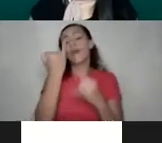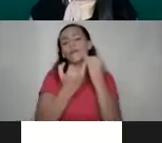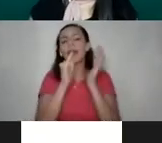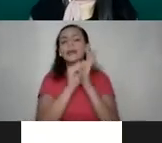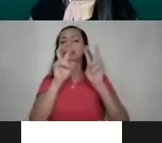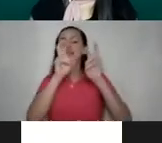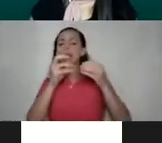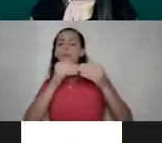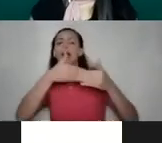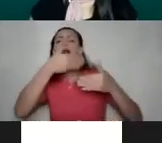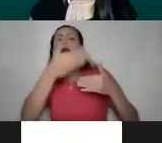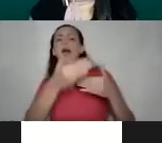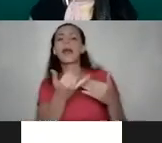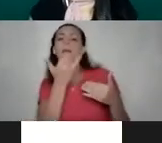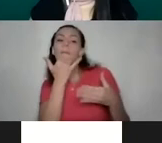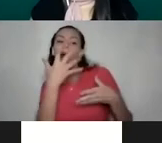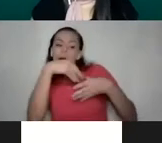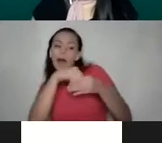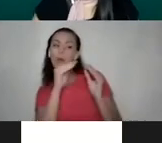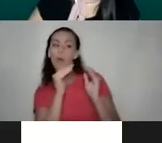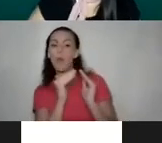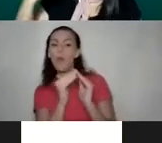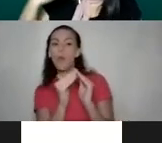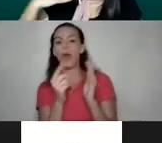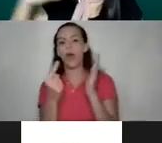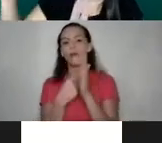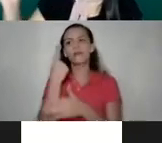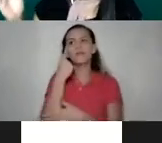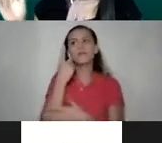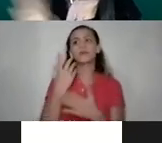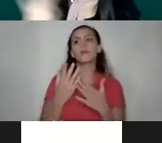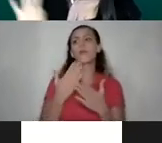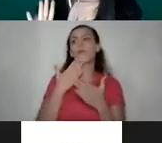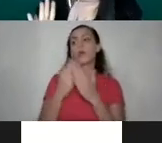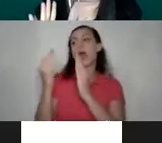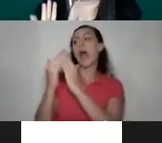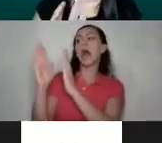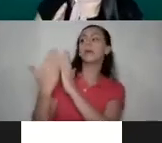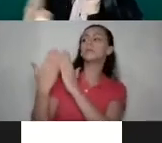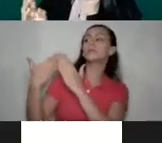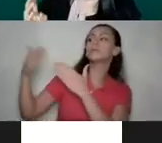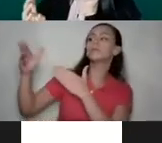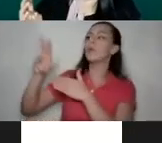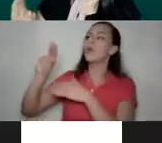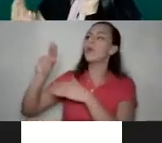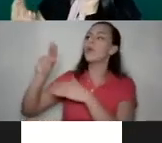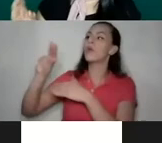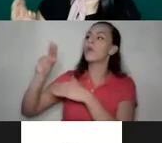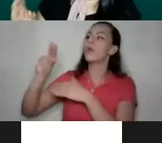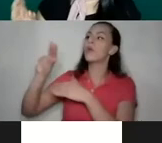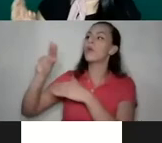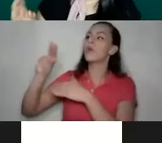allá de lo que pasa dentro de los hogares, que a veces nos imaginamos, claro, que puertas para adentro, no podemos controlar lo que pasa,